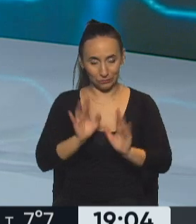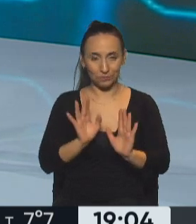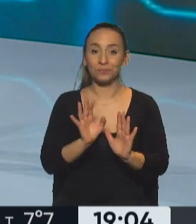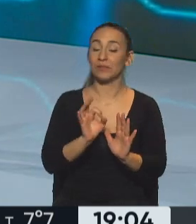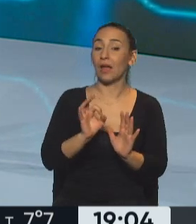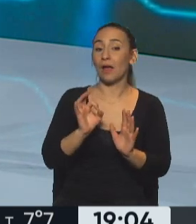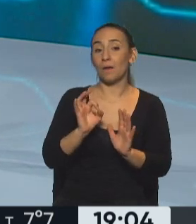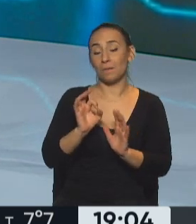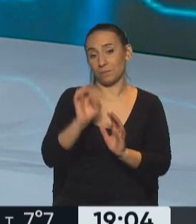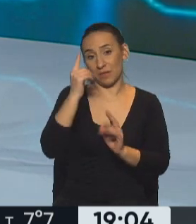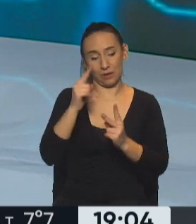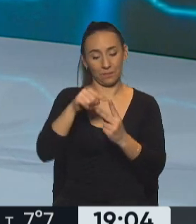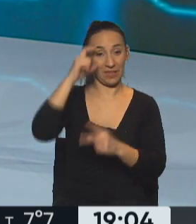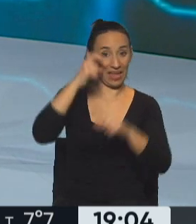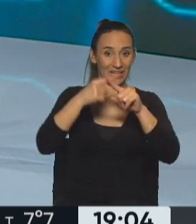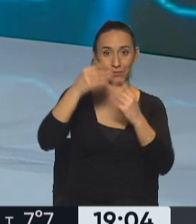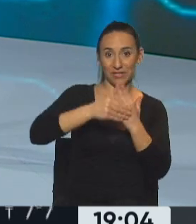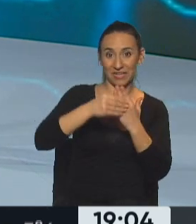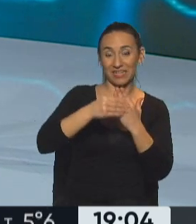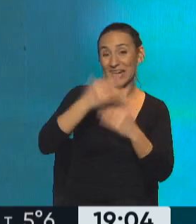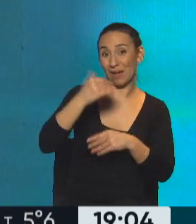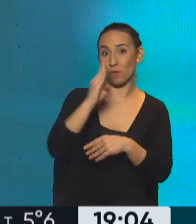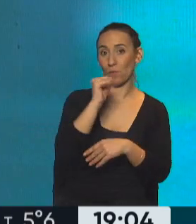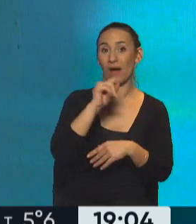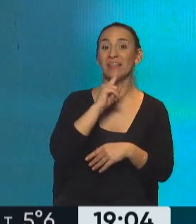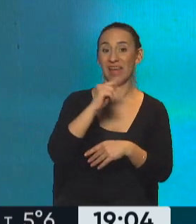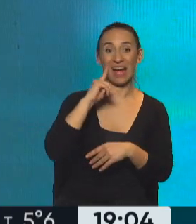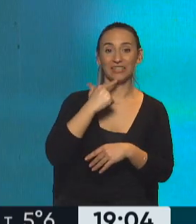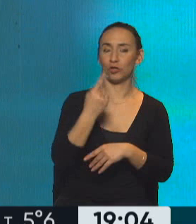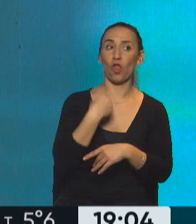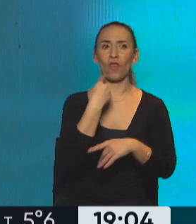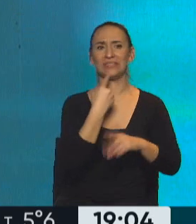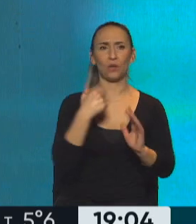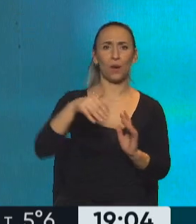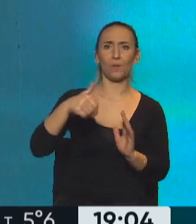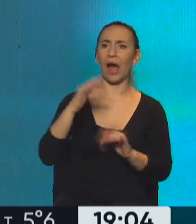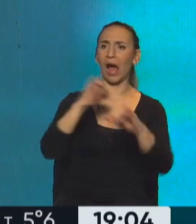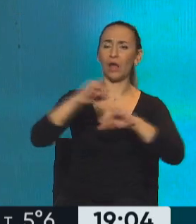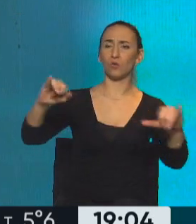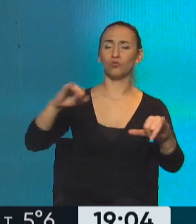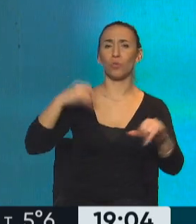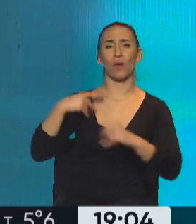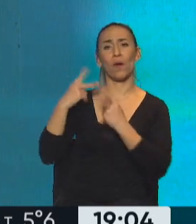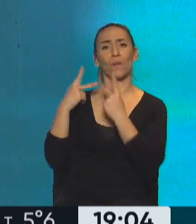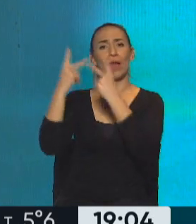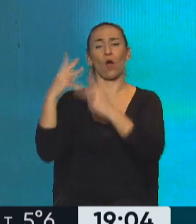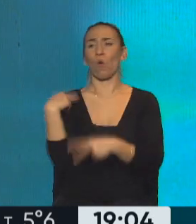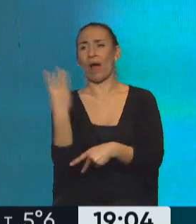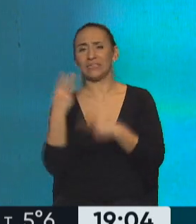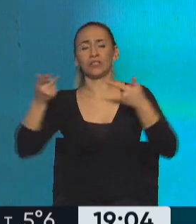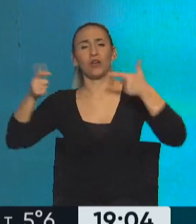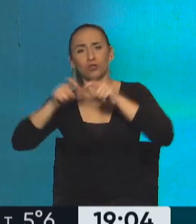anuncios de la ex Ministra de Economía, Silvina Batakis, a la vuelta de su viaje por Washington, donde se había encontrado con inversores,